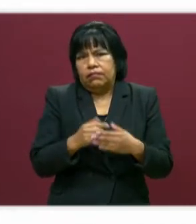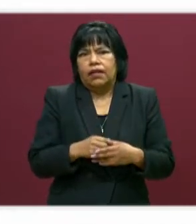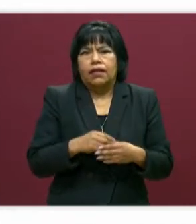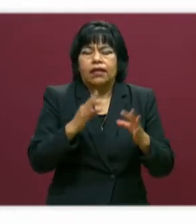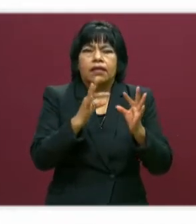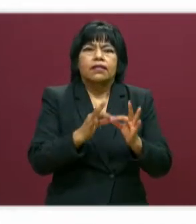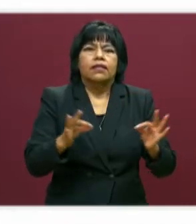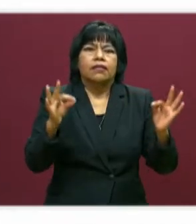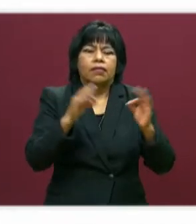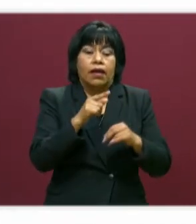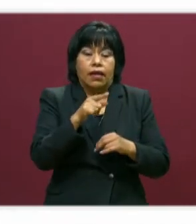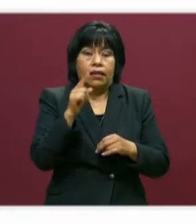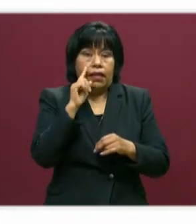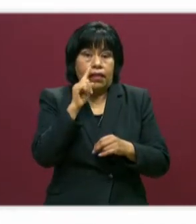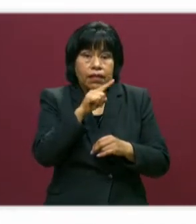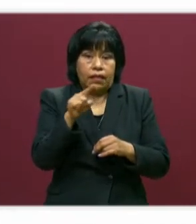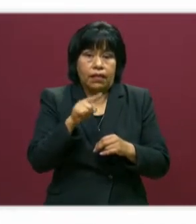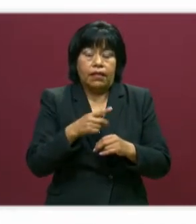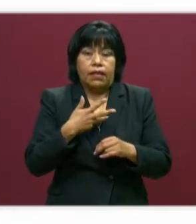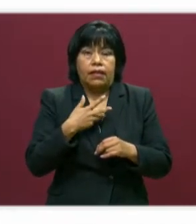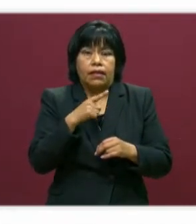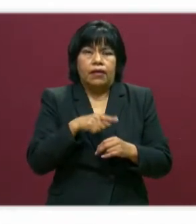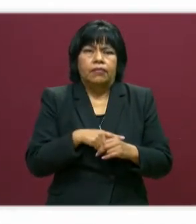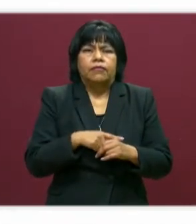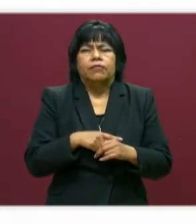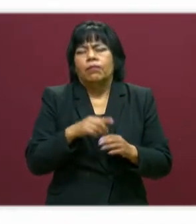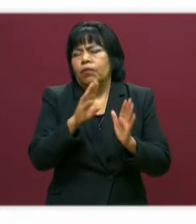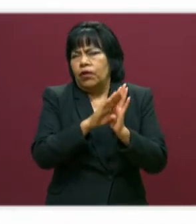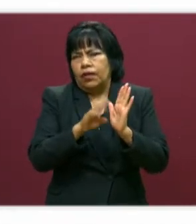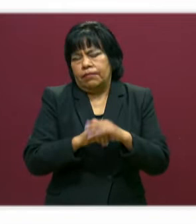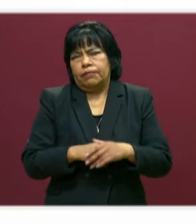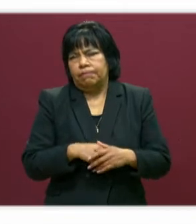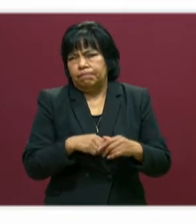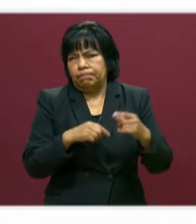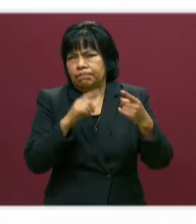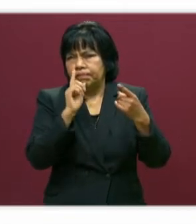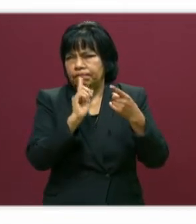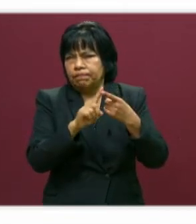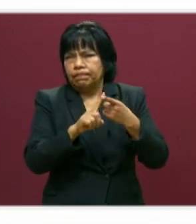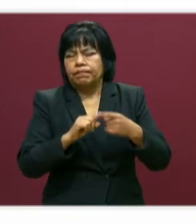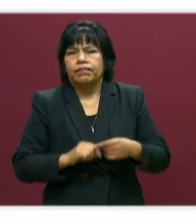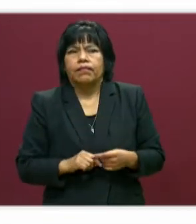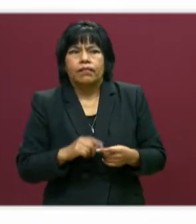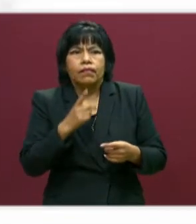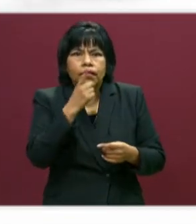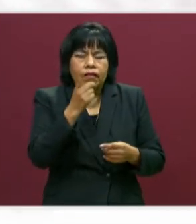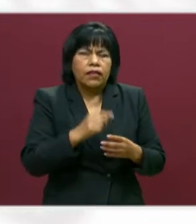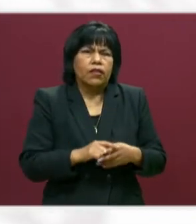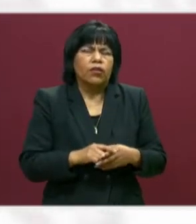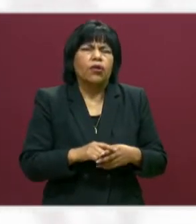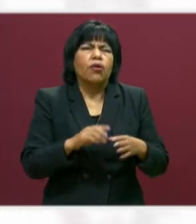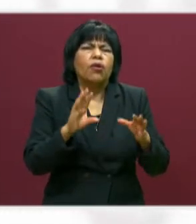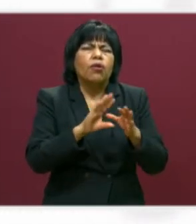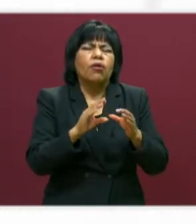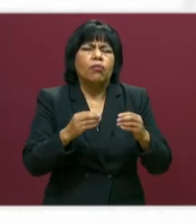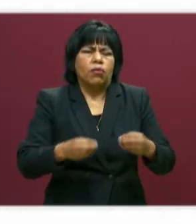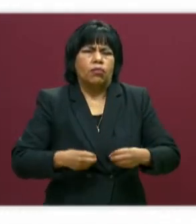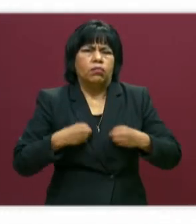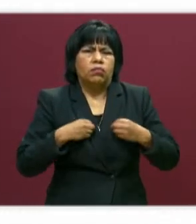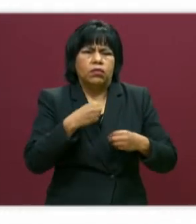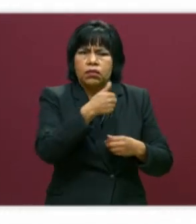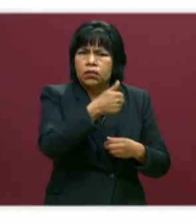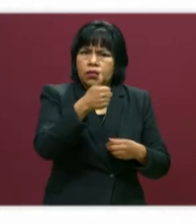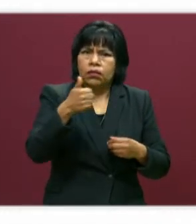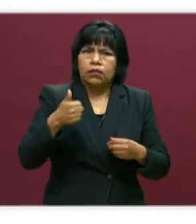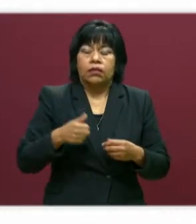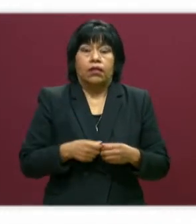tenemos. No, no los voy a leer todos, pero sí. Por ejemplo, el primero. Dice, los procesos vivenciales son